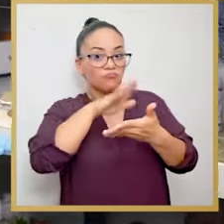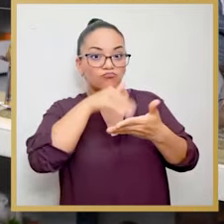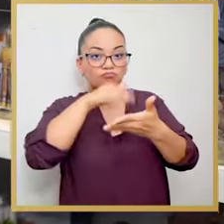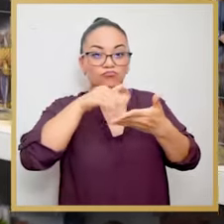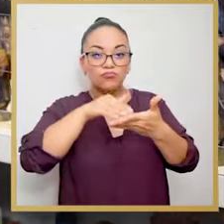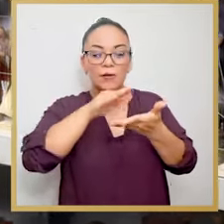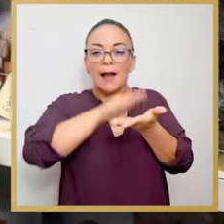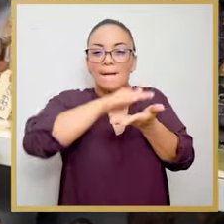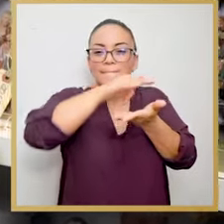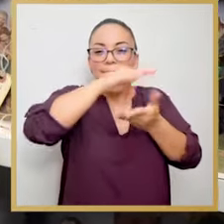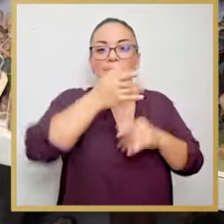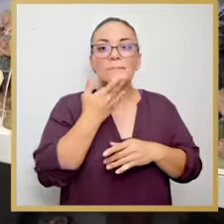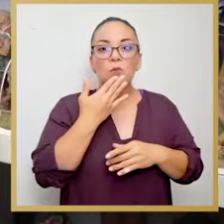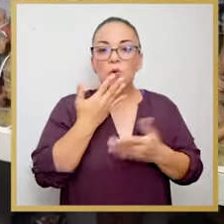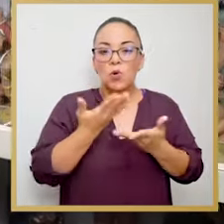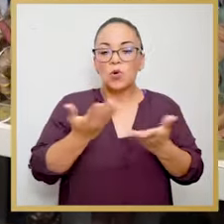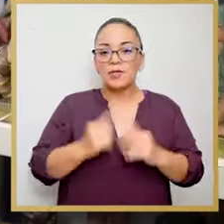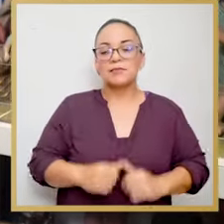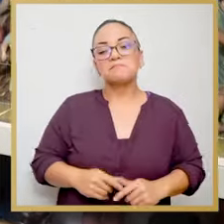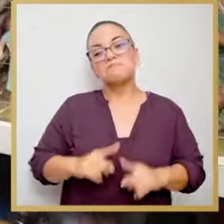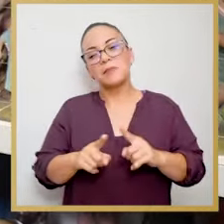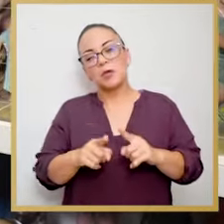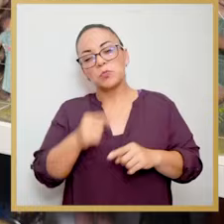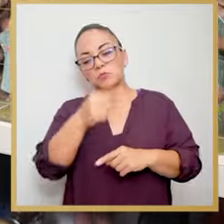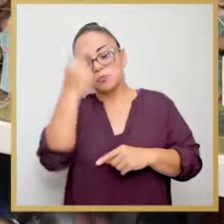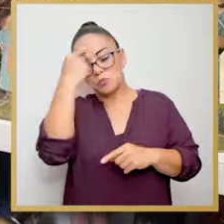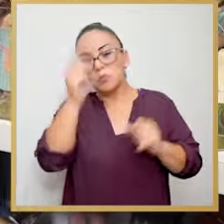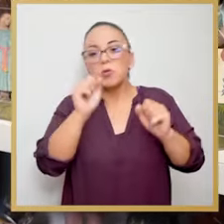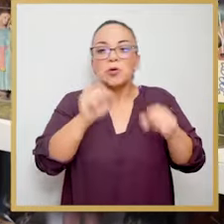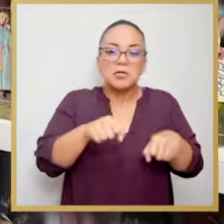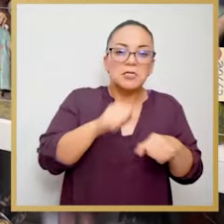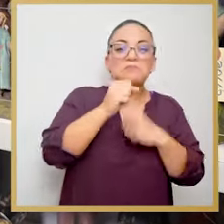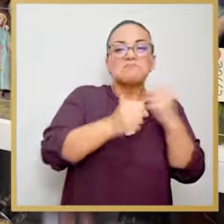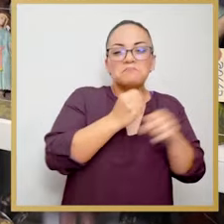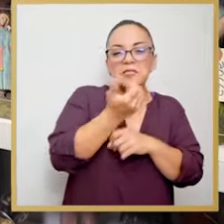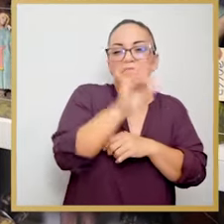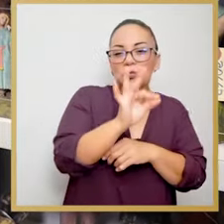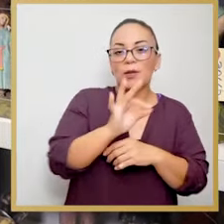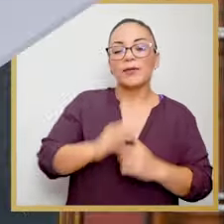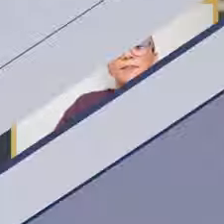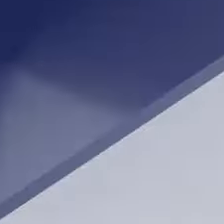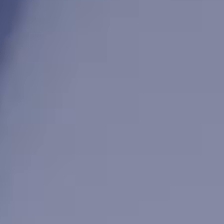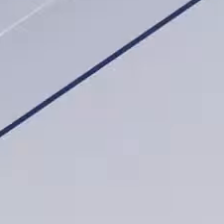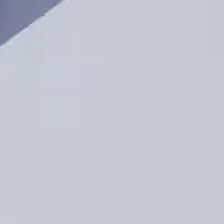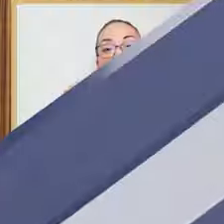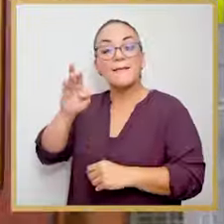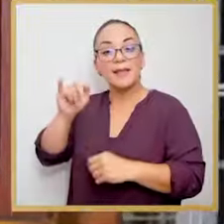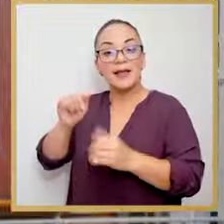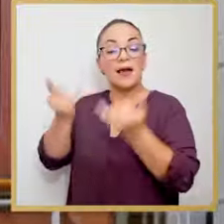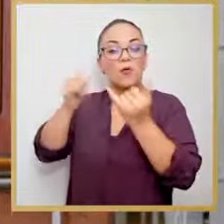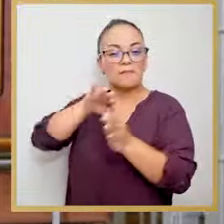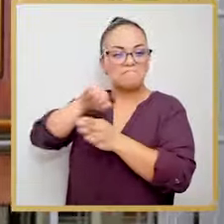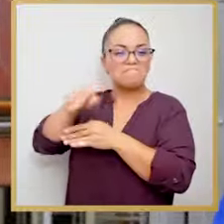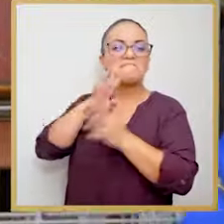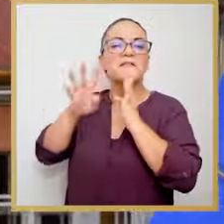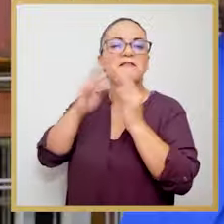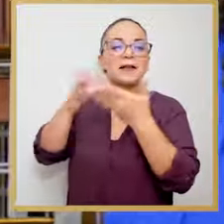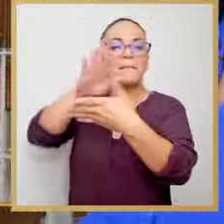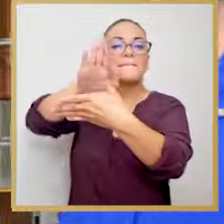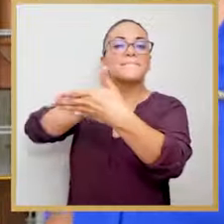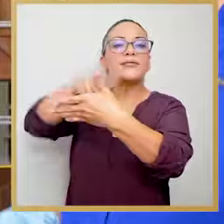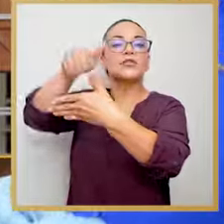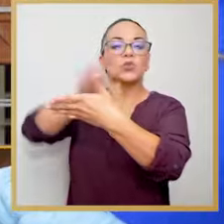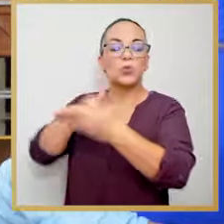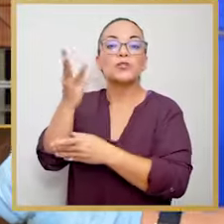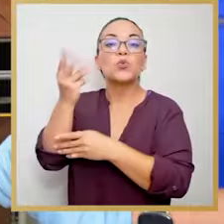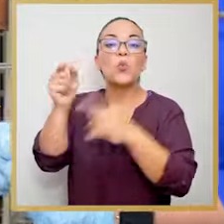pero sin problema podrían ser el siglo XIX. Doña Gabriela, vamos a hablar ahora de las